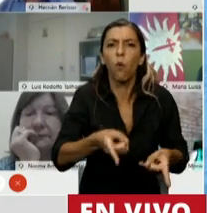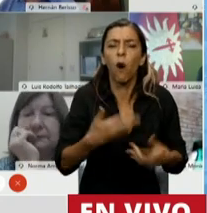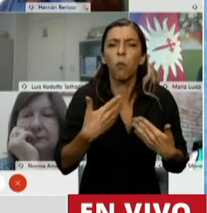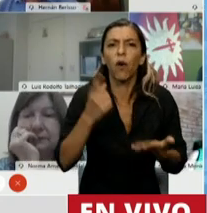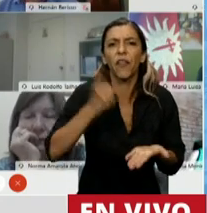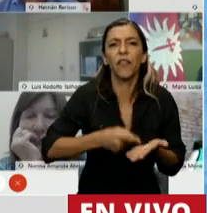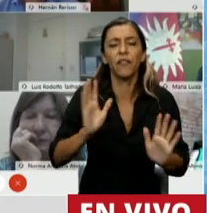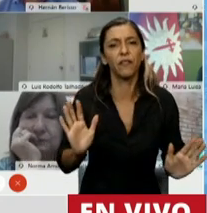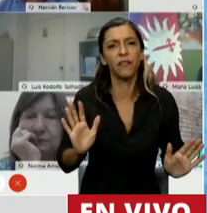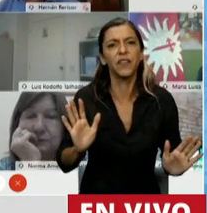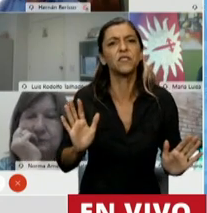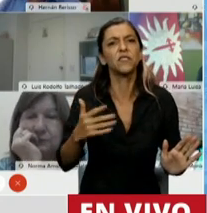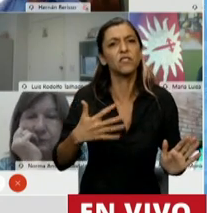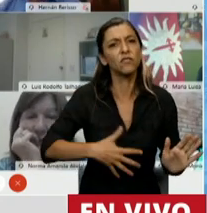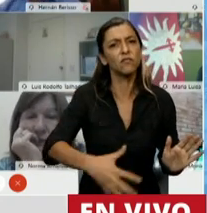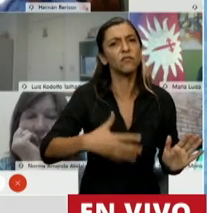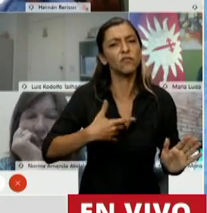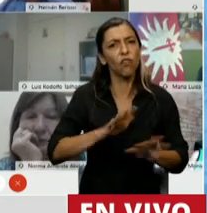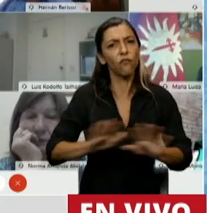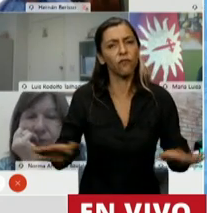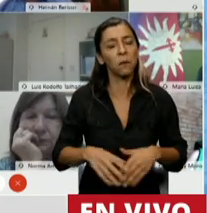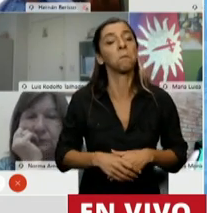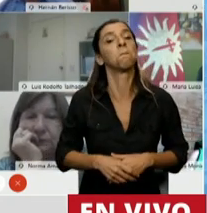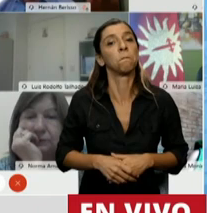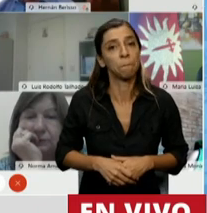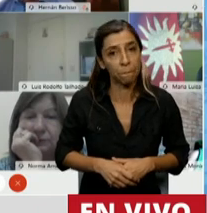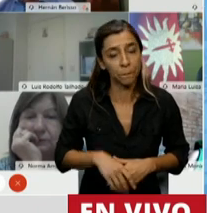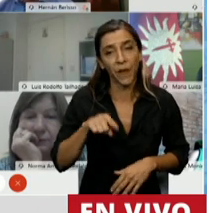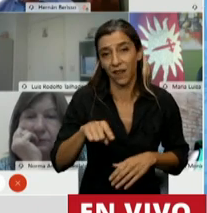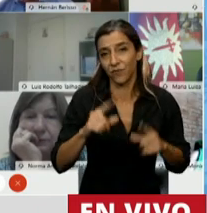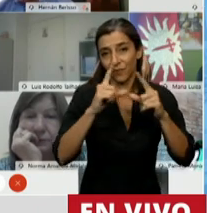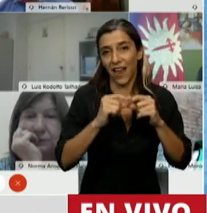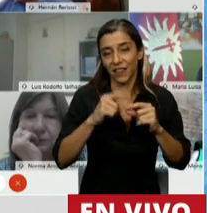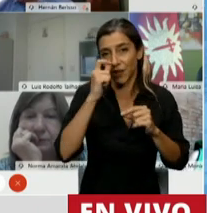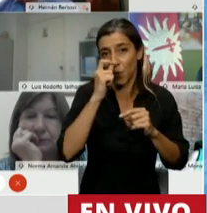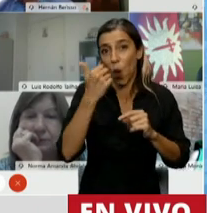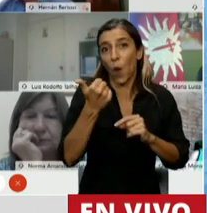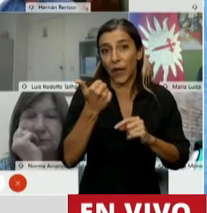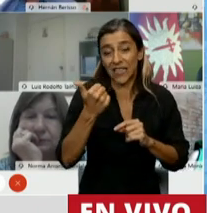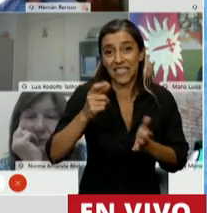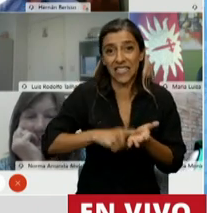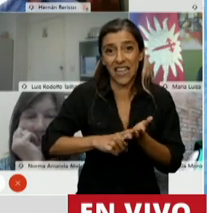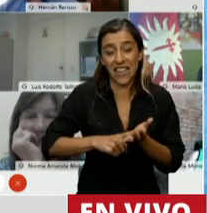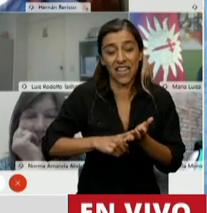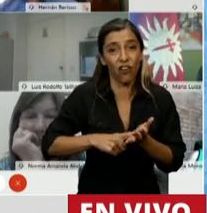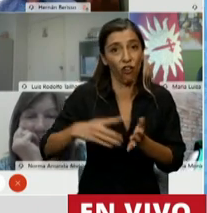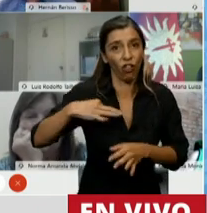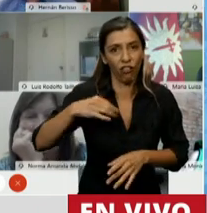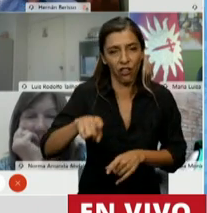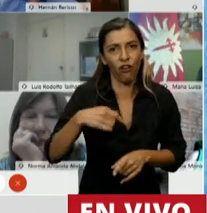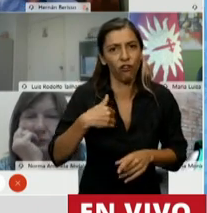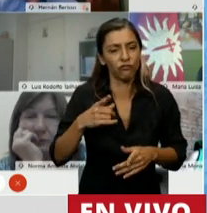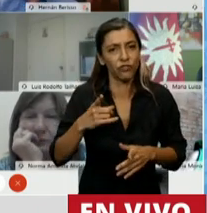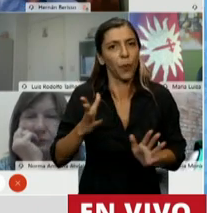su voluntad, apenas mitigado por la referencia al artículo 26 del Código Civil. Además,